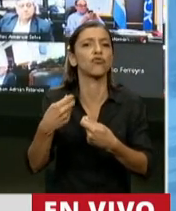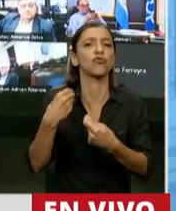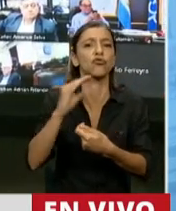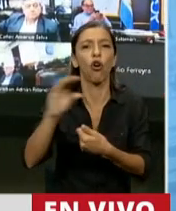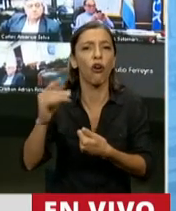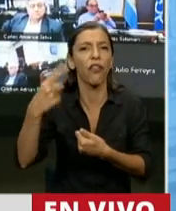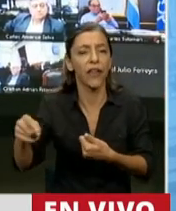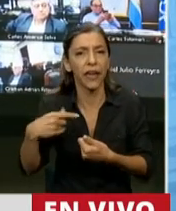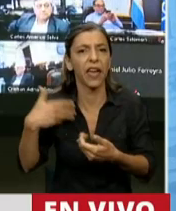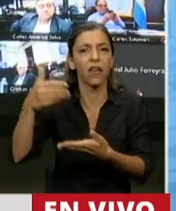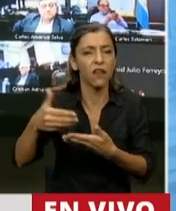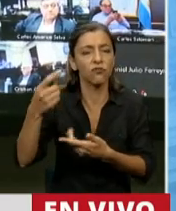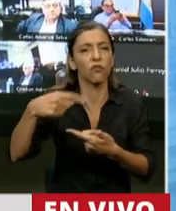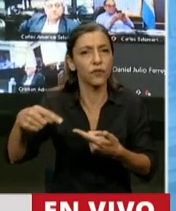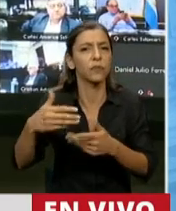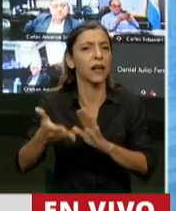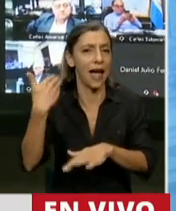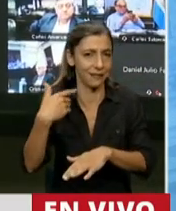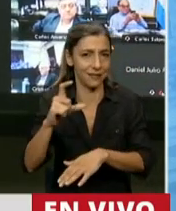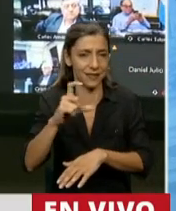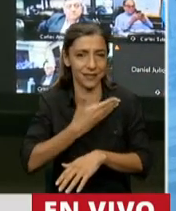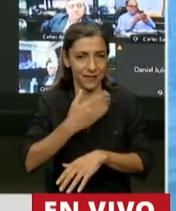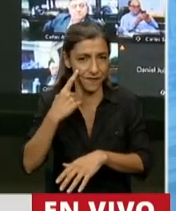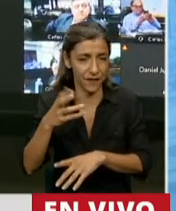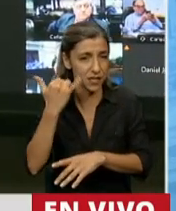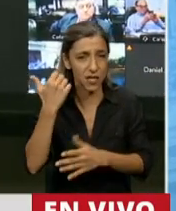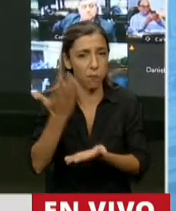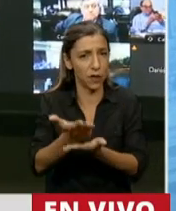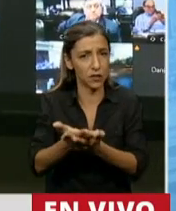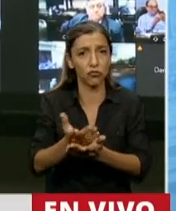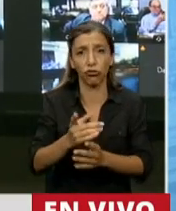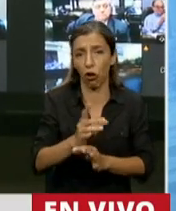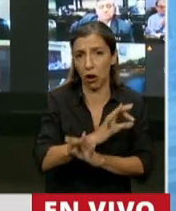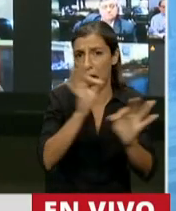por otra parte en el CFI y nadie objetó.